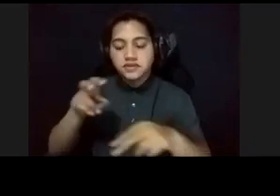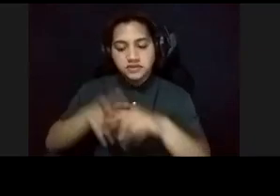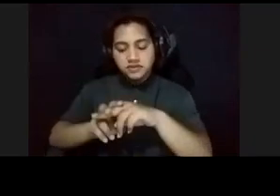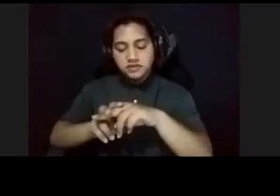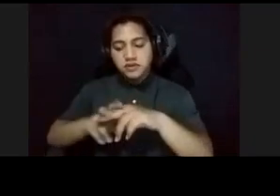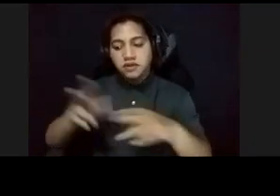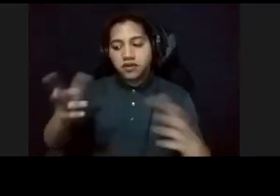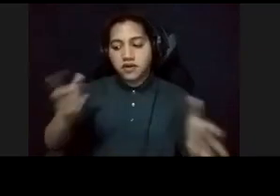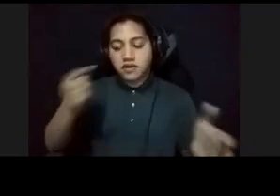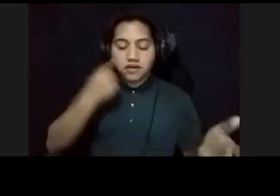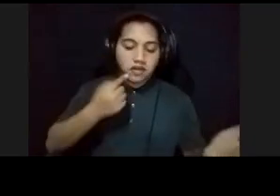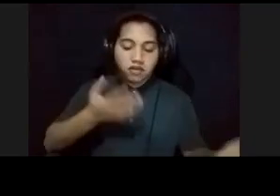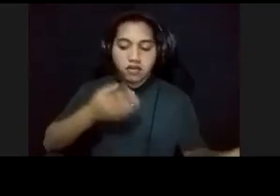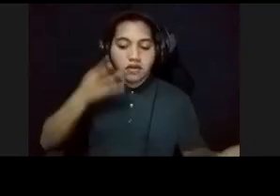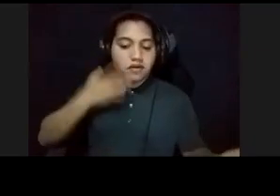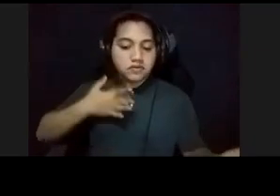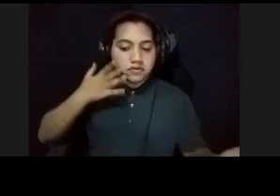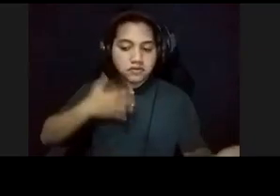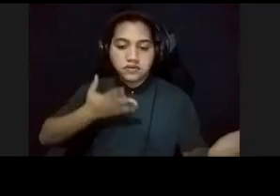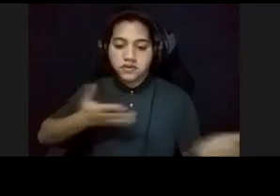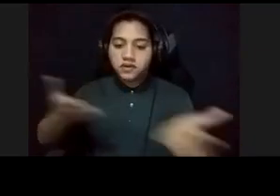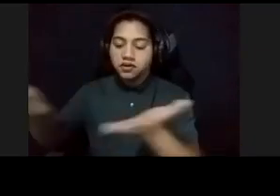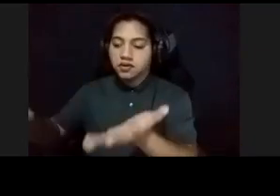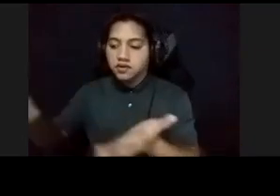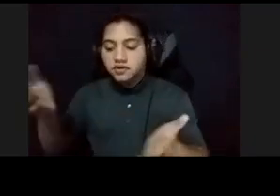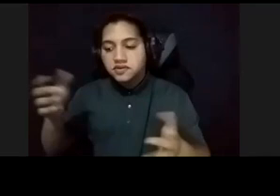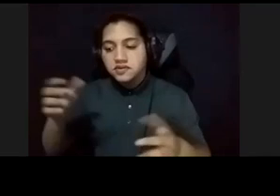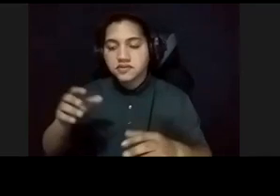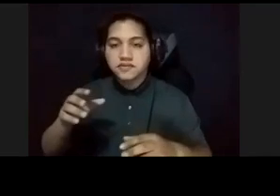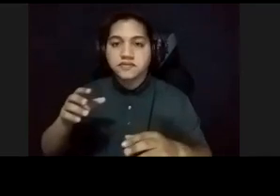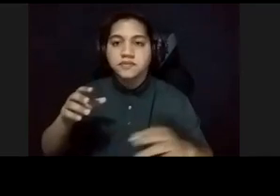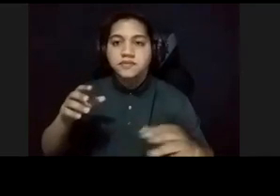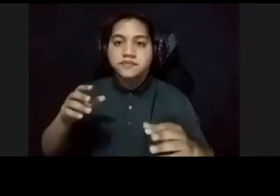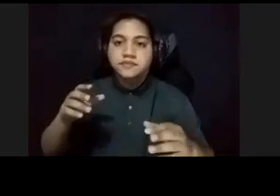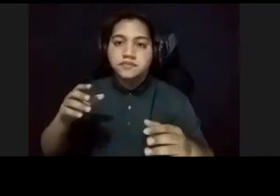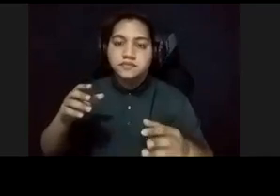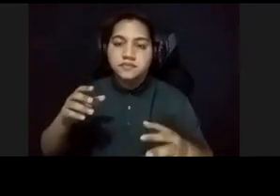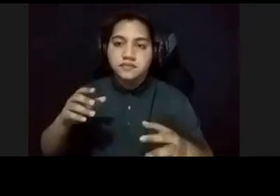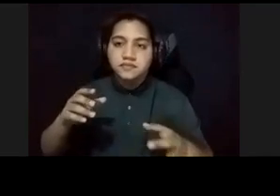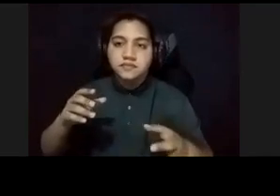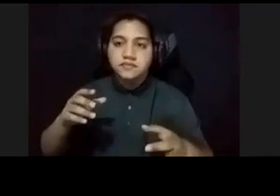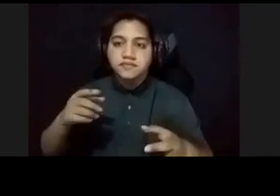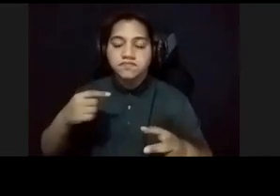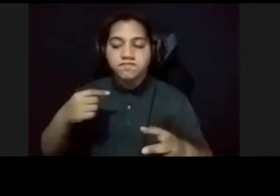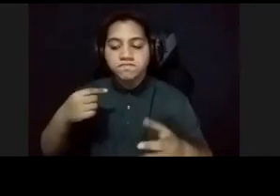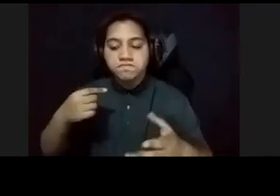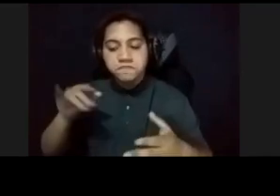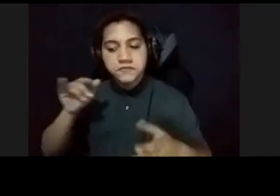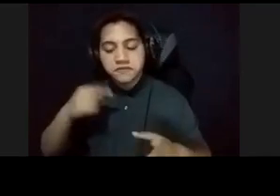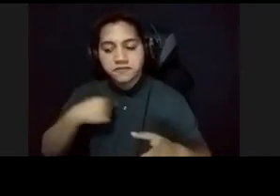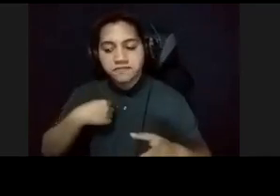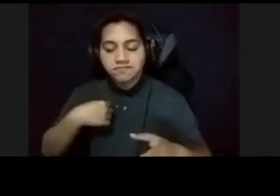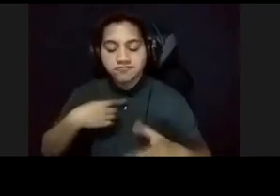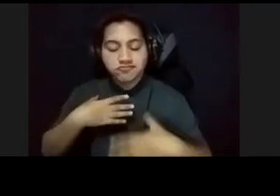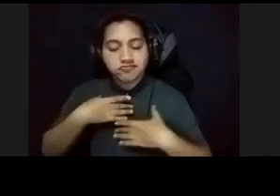justamente, en, en, en una, en una silla, y, me atrae también, sus